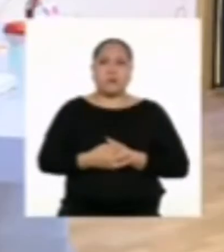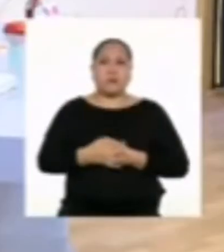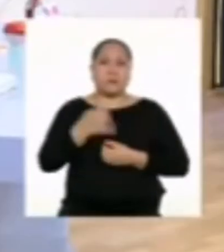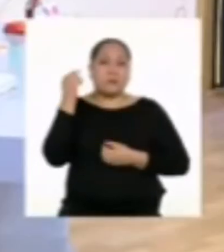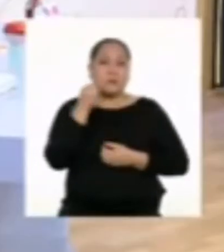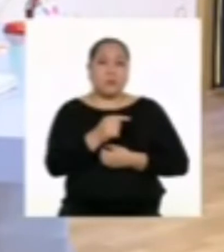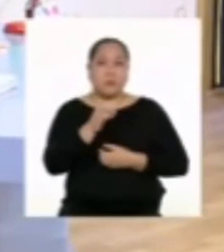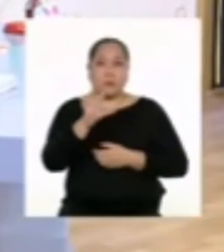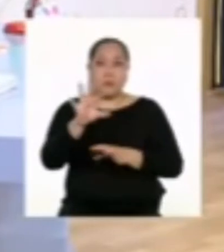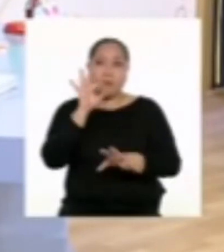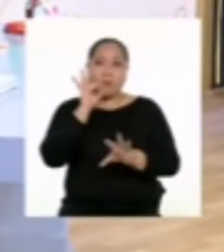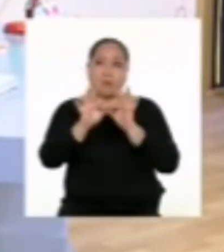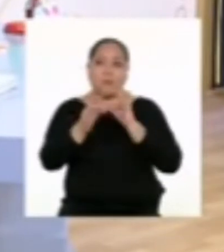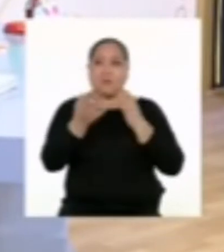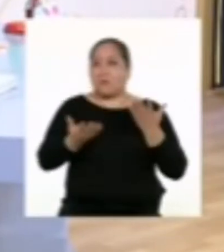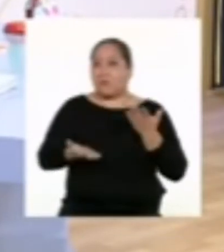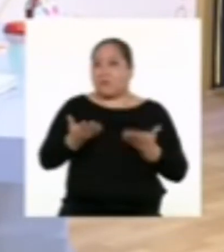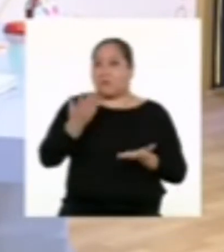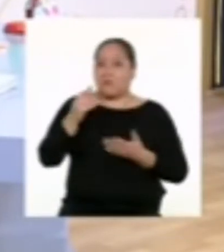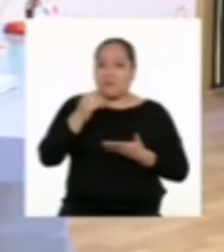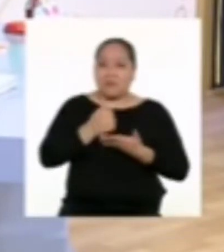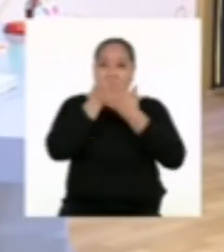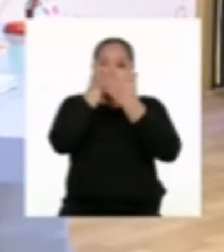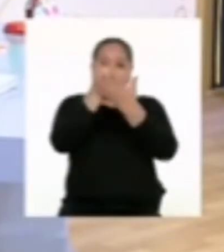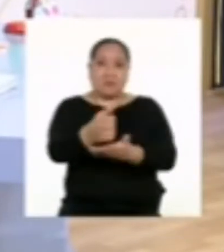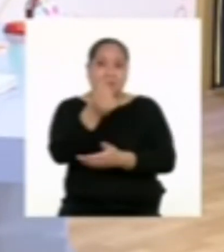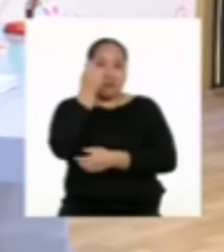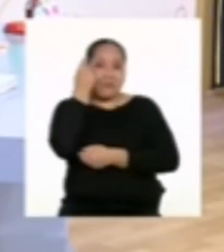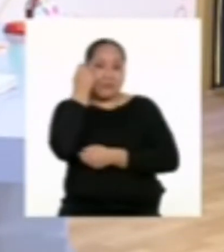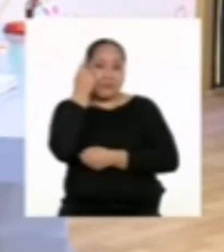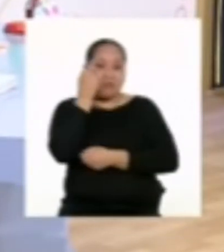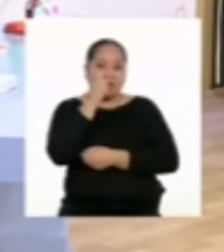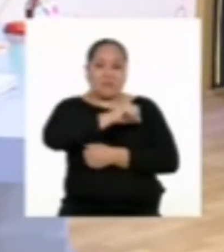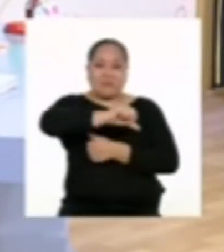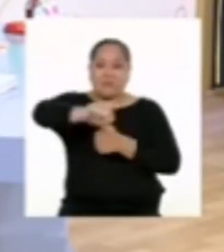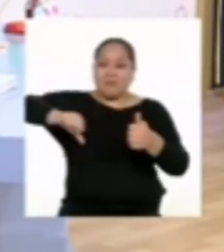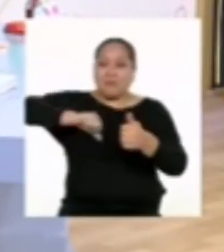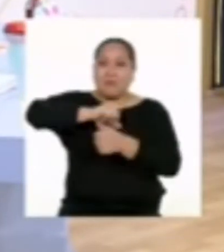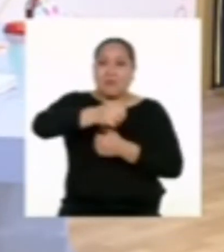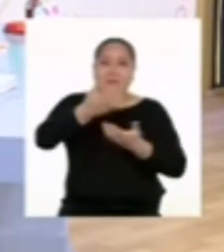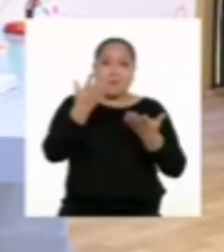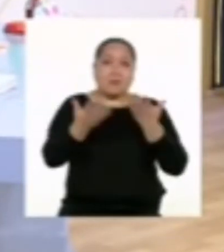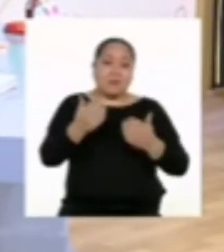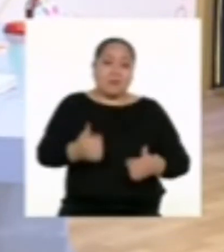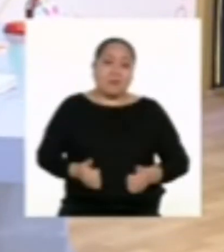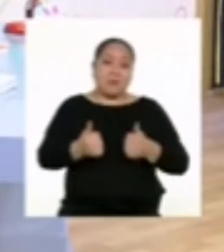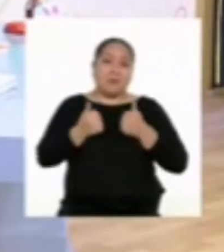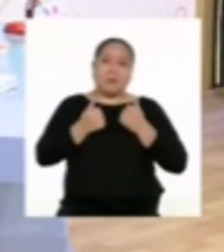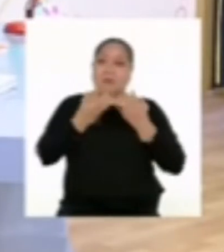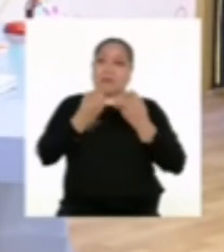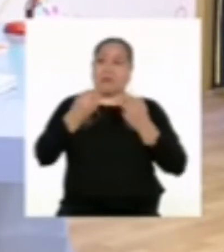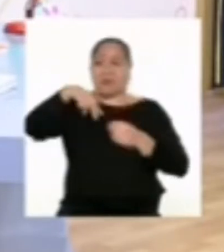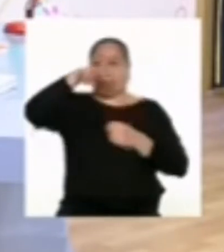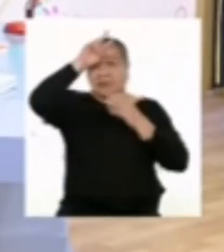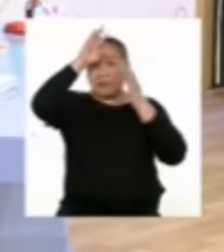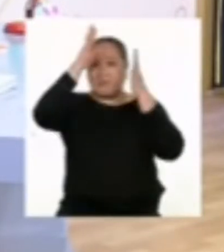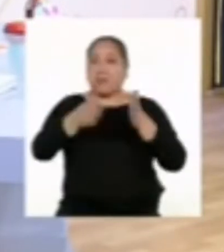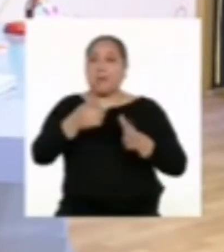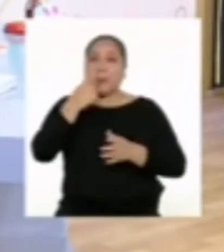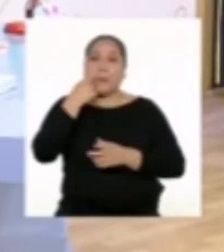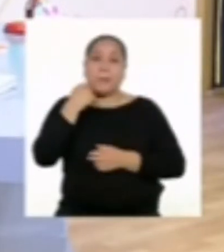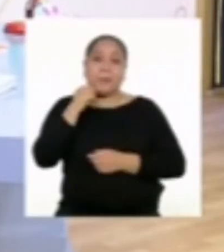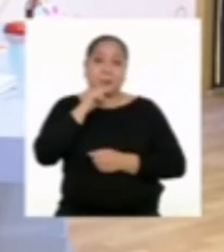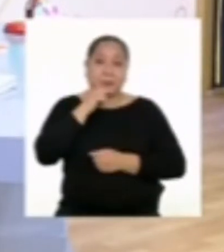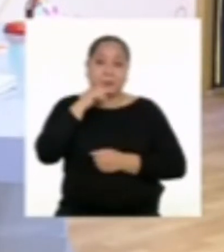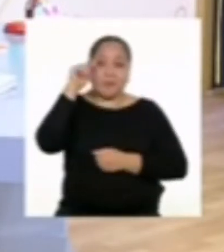Acá he encontrado algo que quizás nos puede ayudar a entender el contexto por el que estamos viviendo muchos peruanos y peruanas.